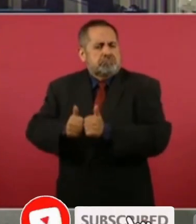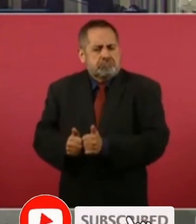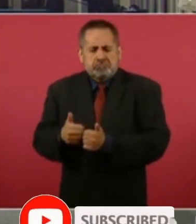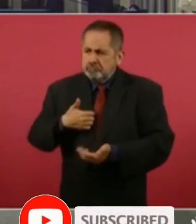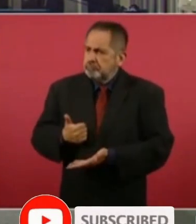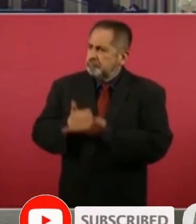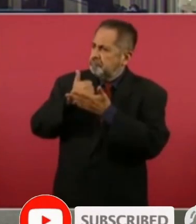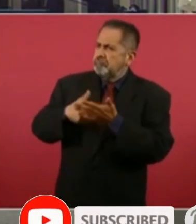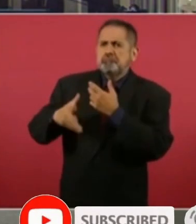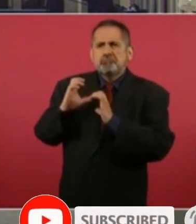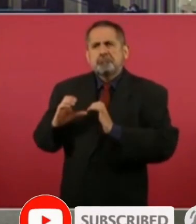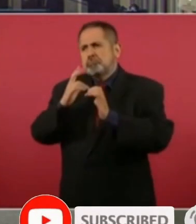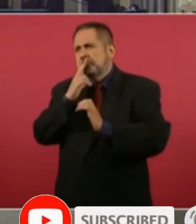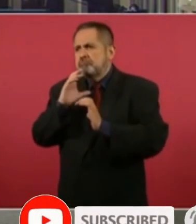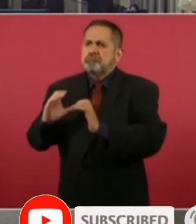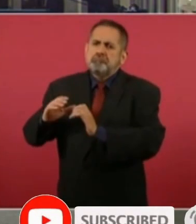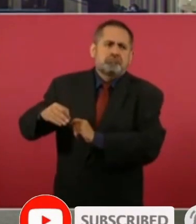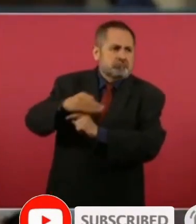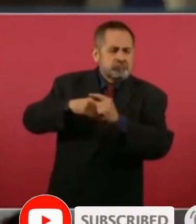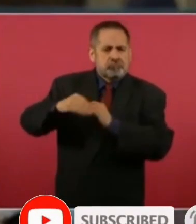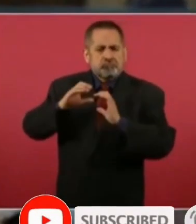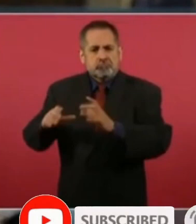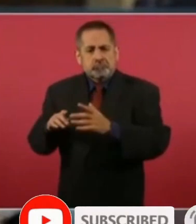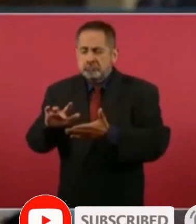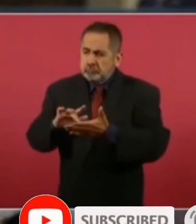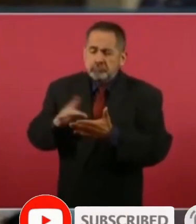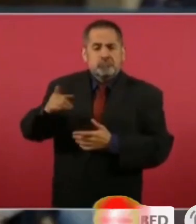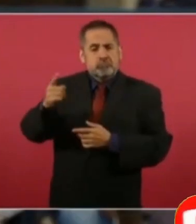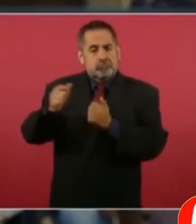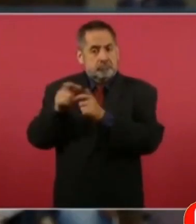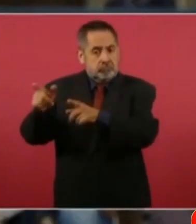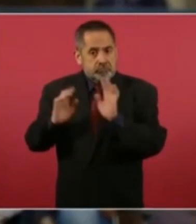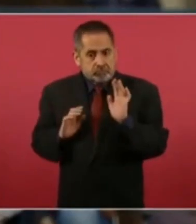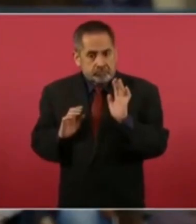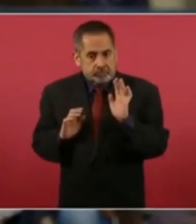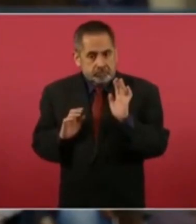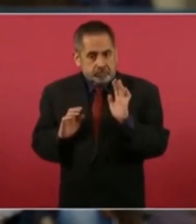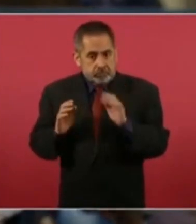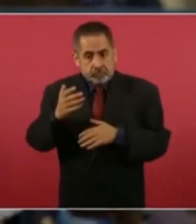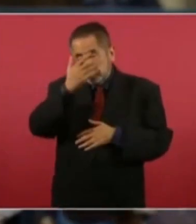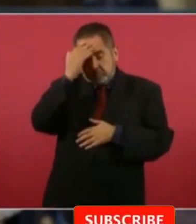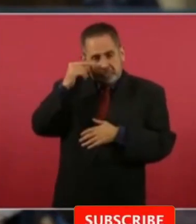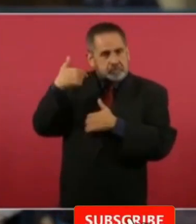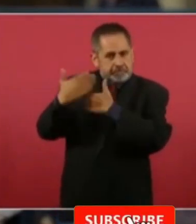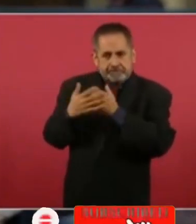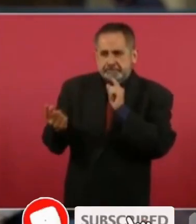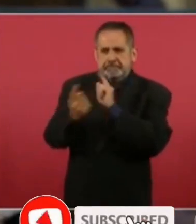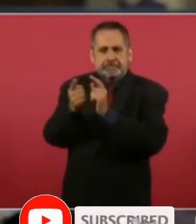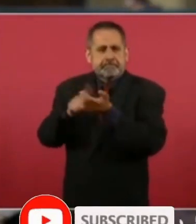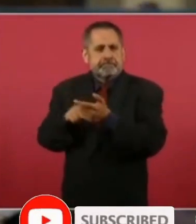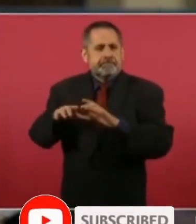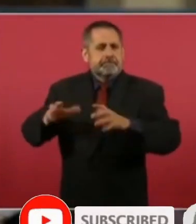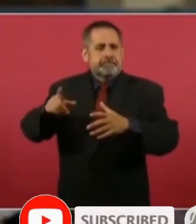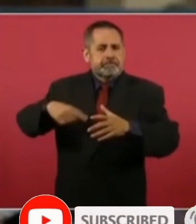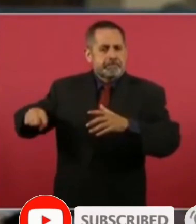al medio ambiente desde su trinchera. Y está muy agradecido con usted. No sé si lo vaya a ver en Cerro Verde, en donde se batalla con